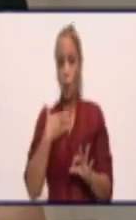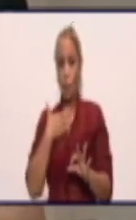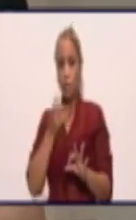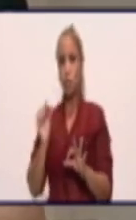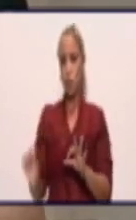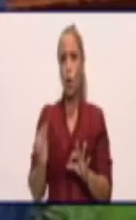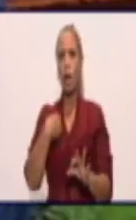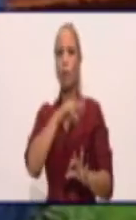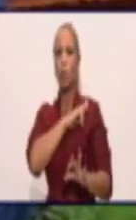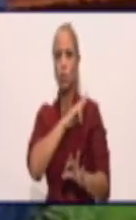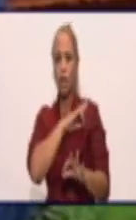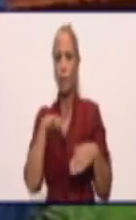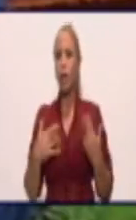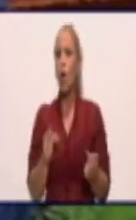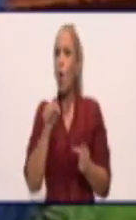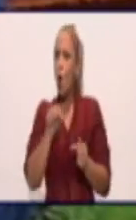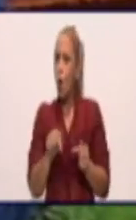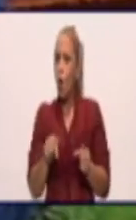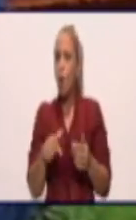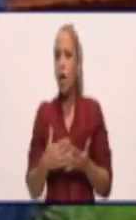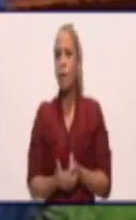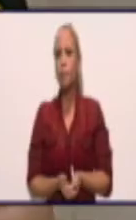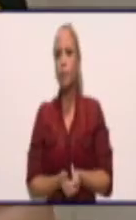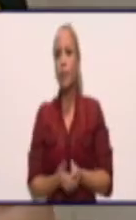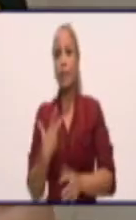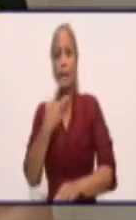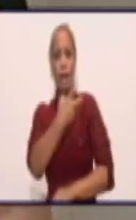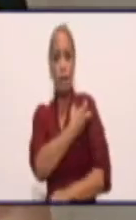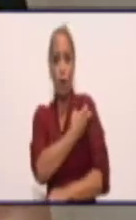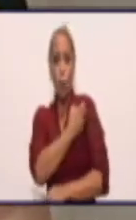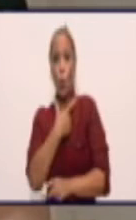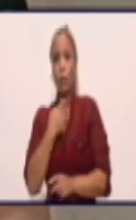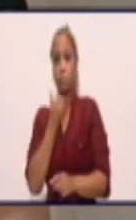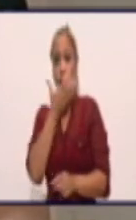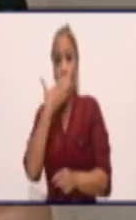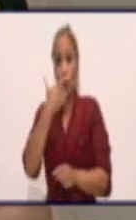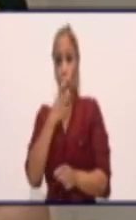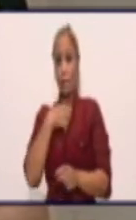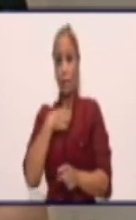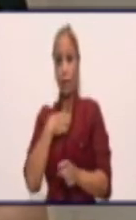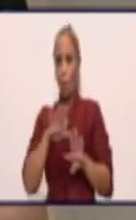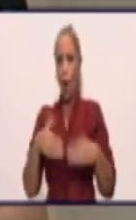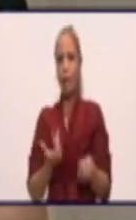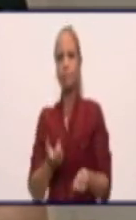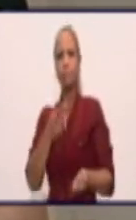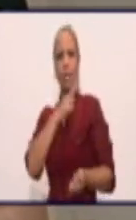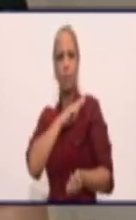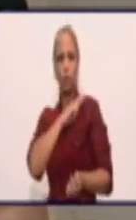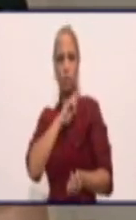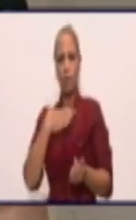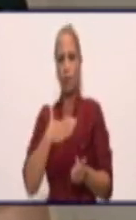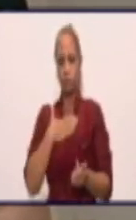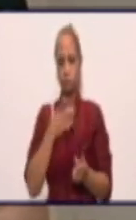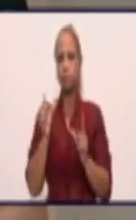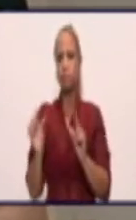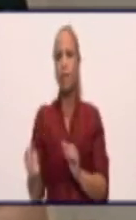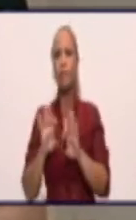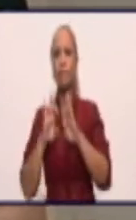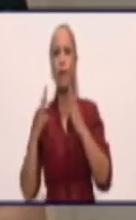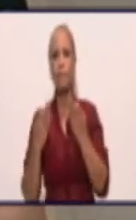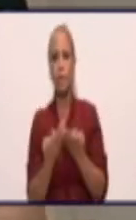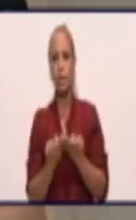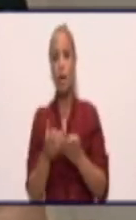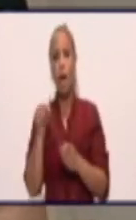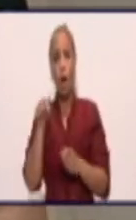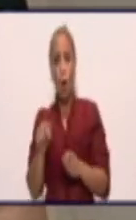va, lo único que, la vacuna más eficaz que hoy tenemos es esa. La autorresponsabilidad familiar. Hoy la